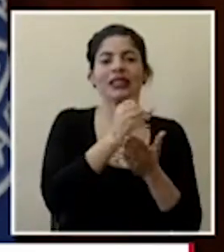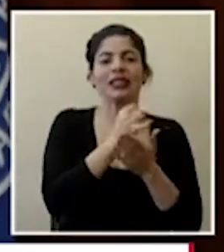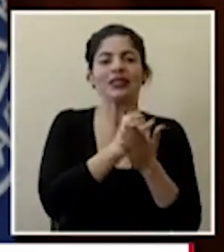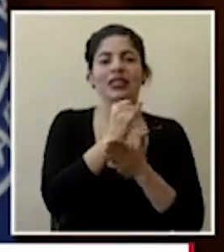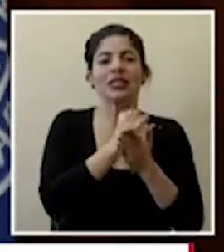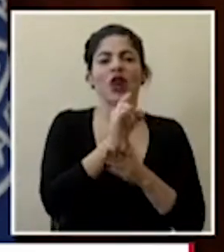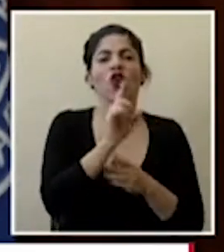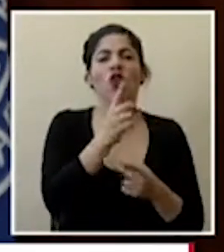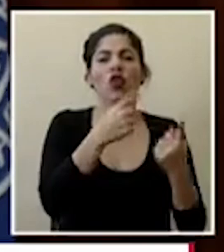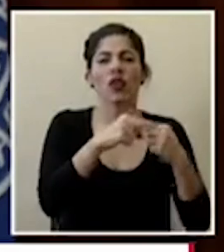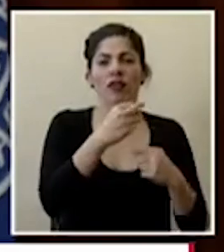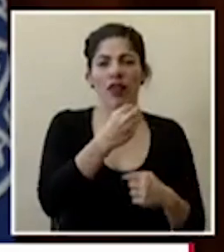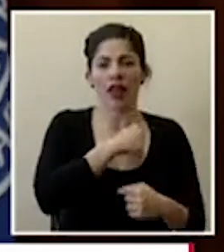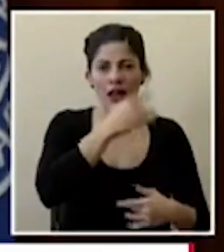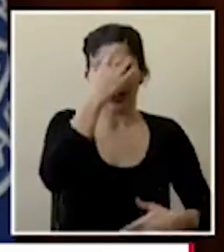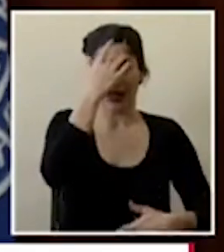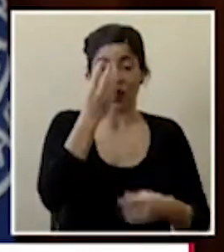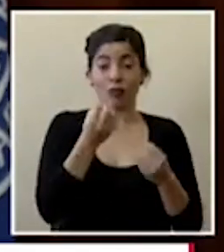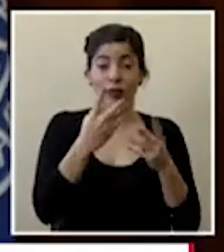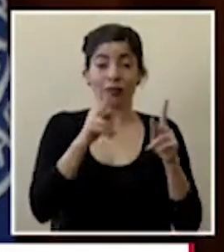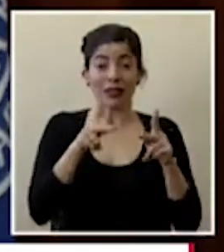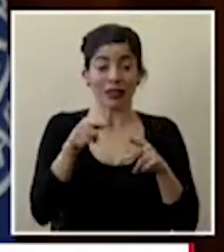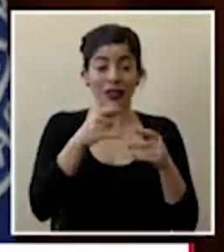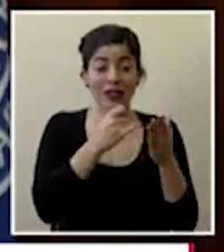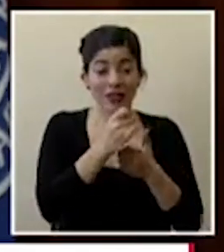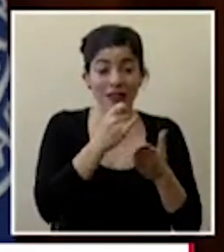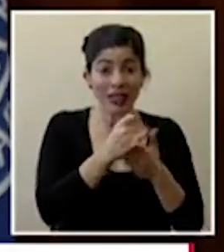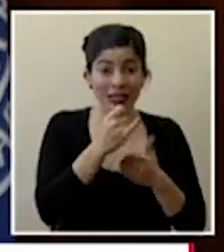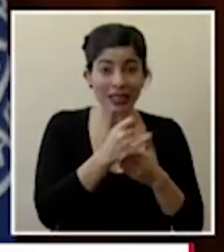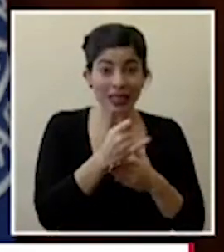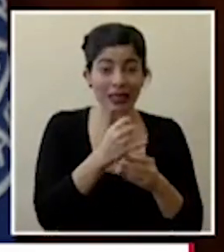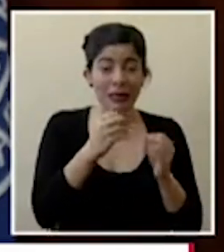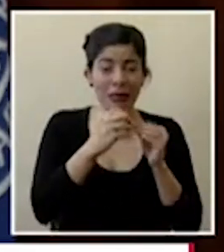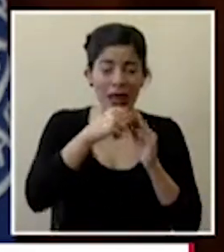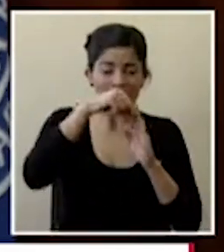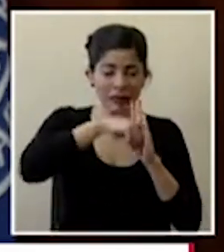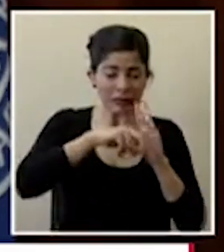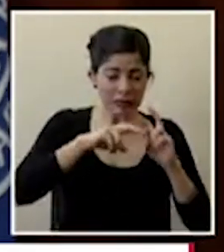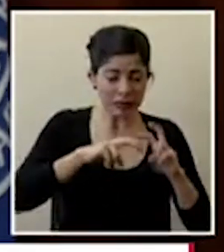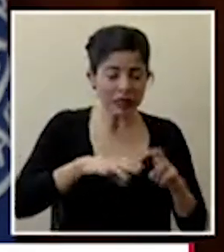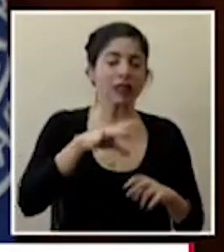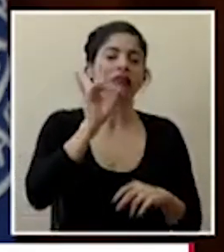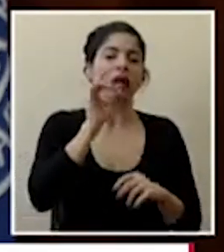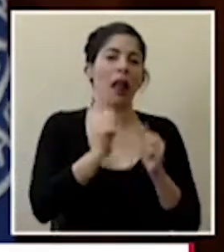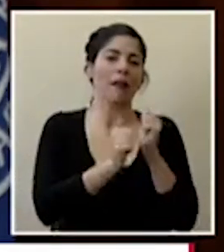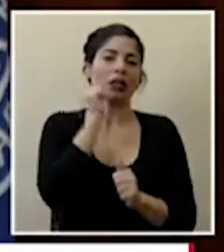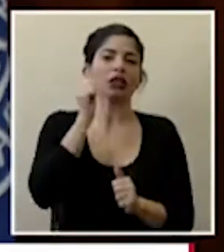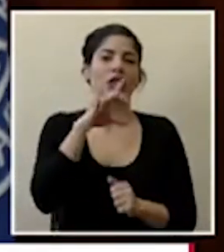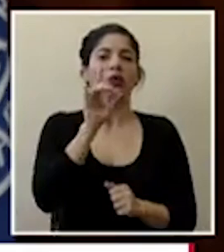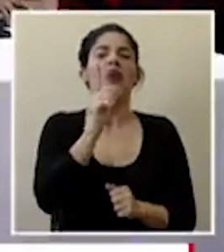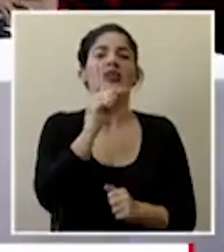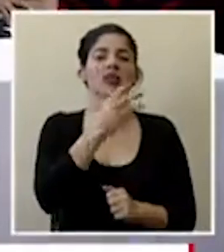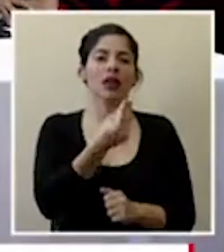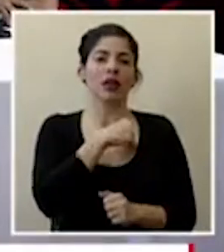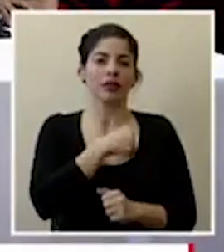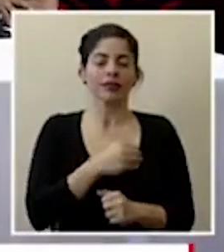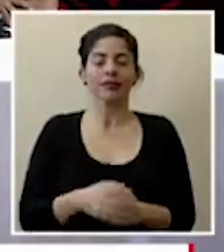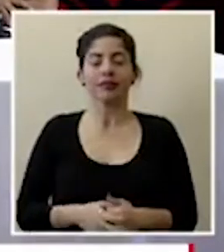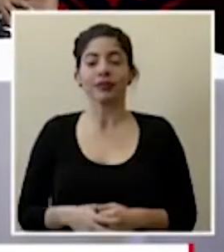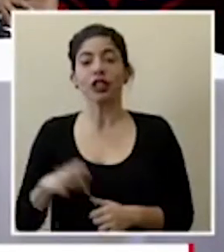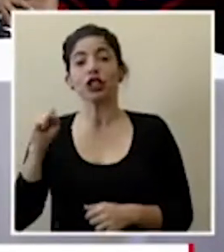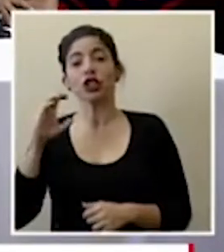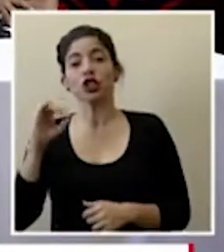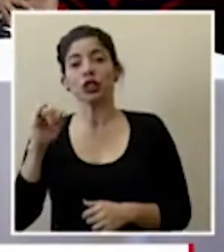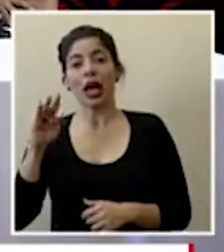nexo muchos de los que están en investigación justamente después de la investigación más rigurosa se llega a encontrar ese nexo sociables